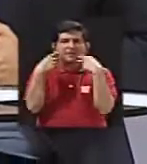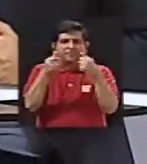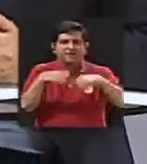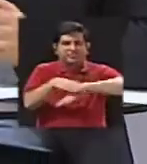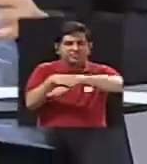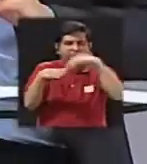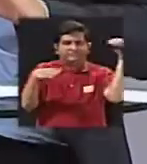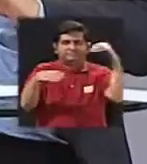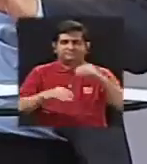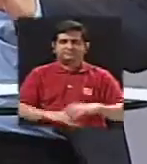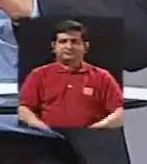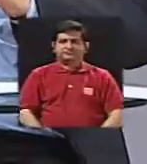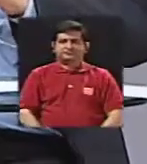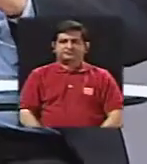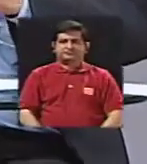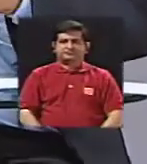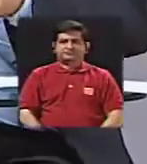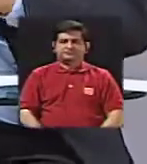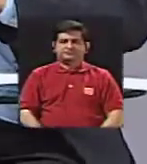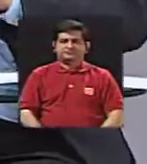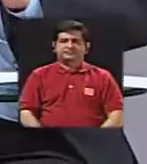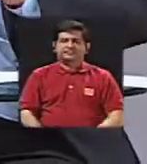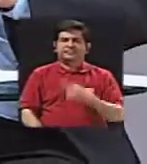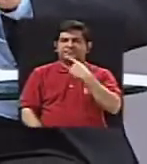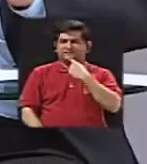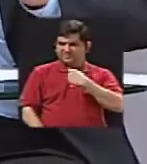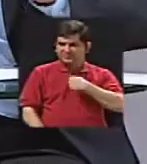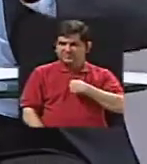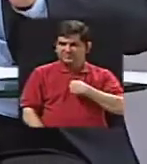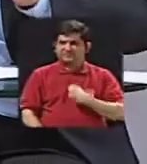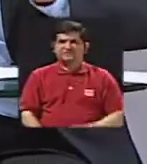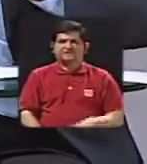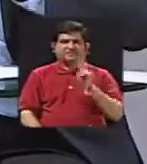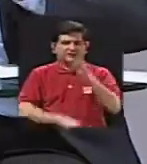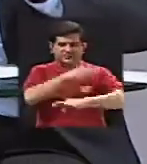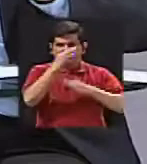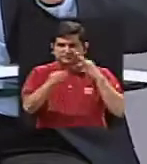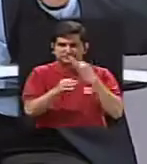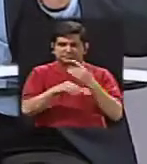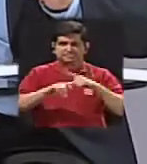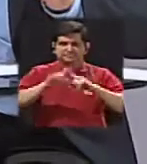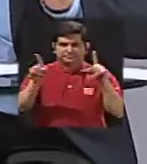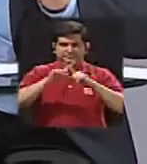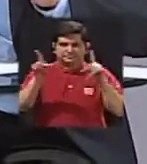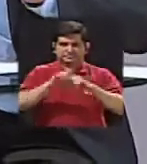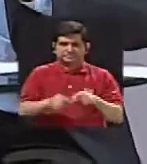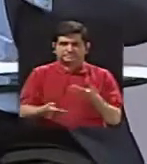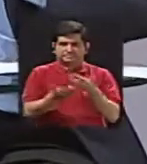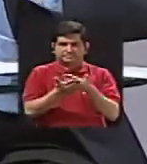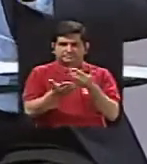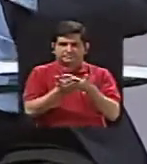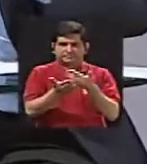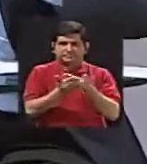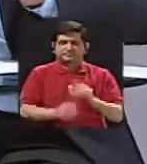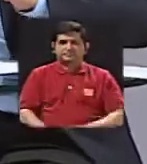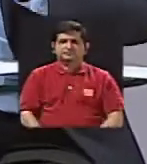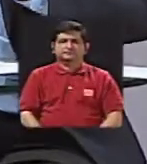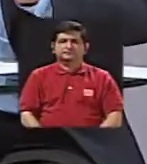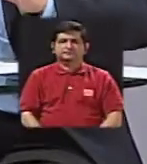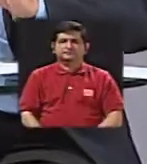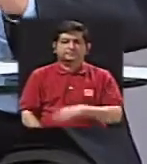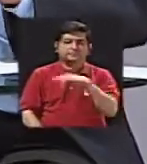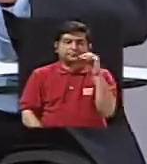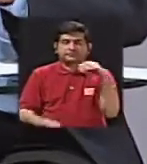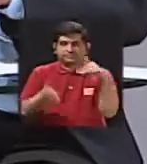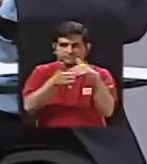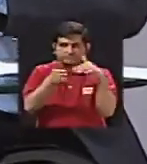se pueda. Y me decía que hay dos tipos diferentes de muestras, por lo menos, o de